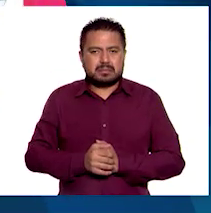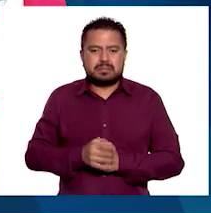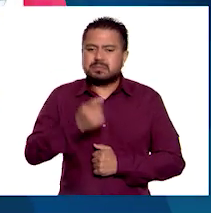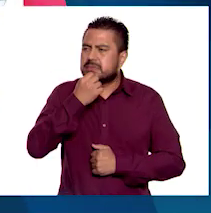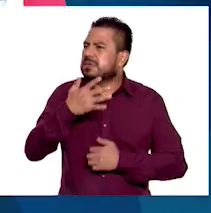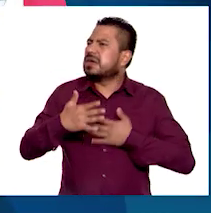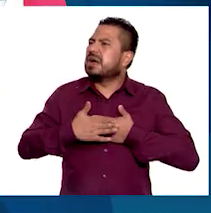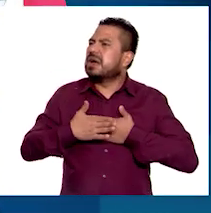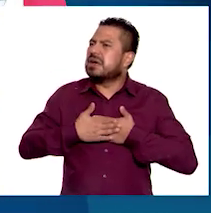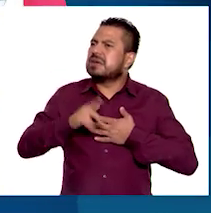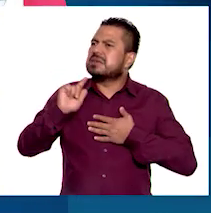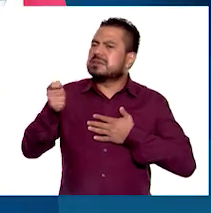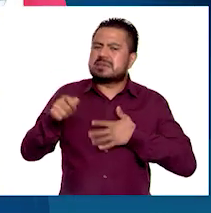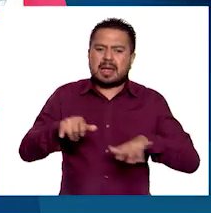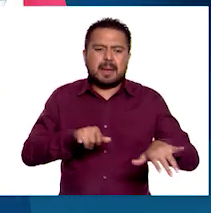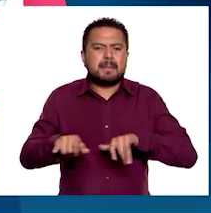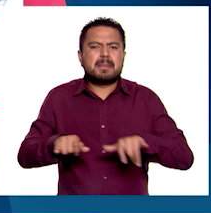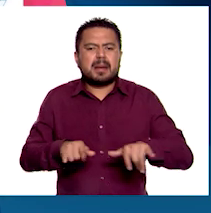indica este mapa.